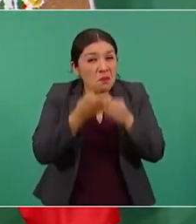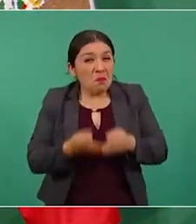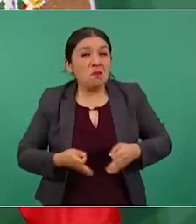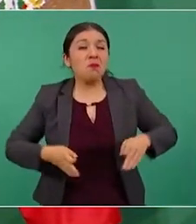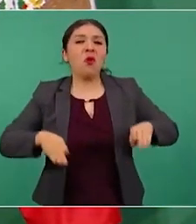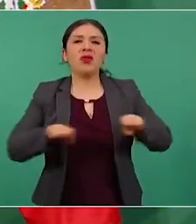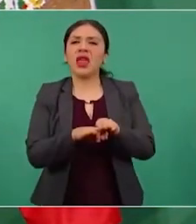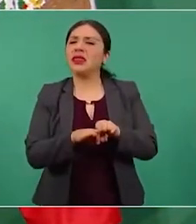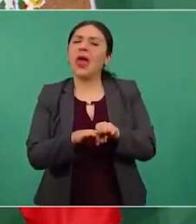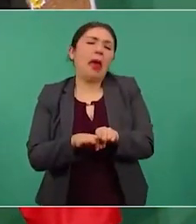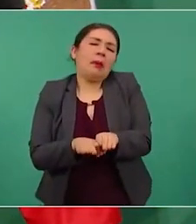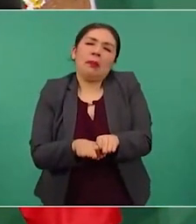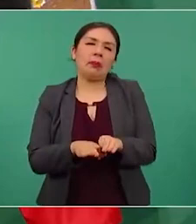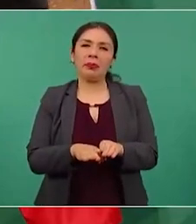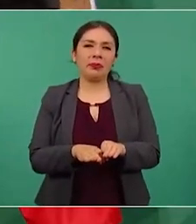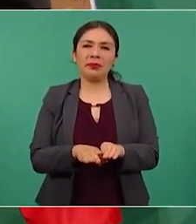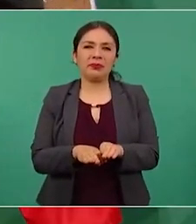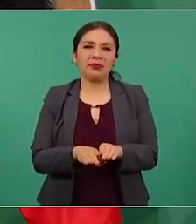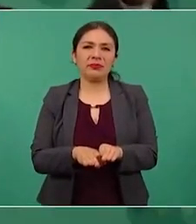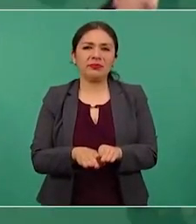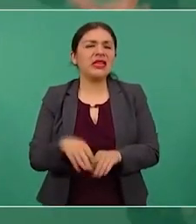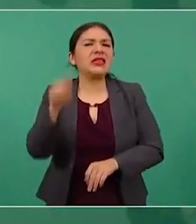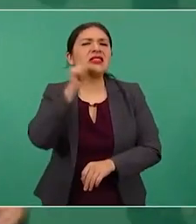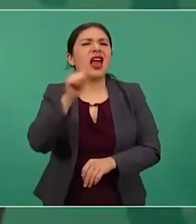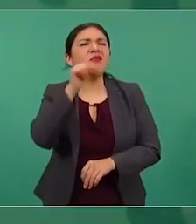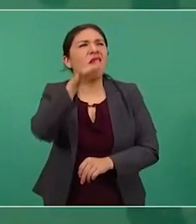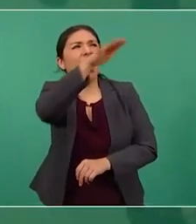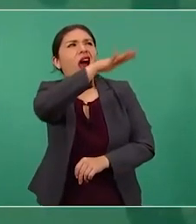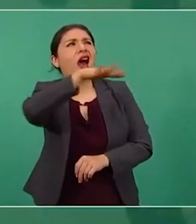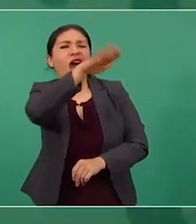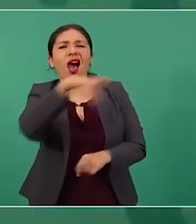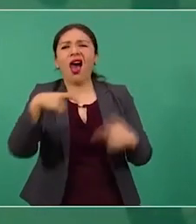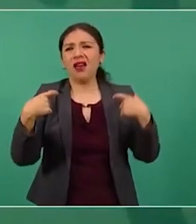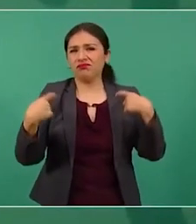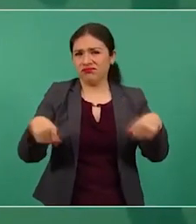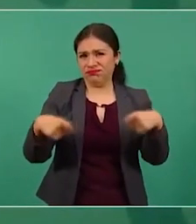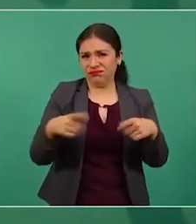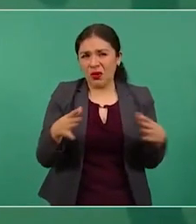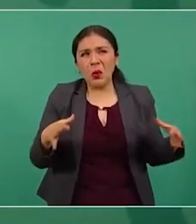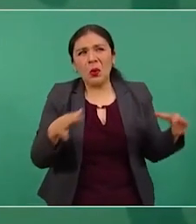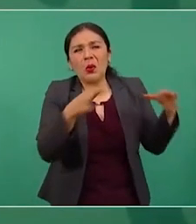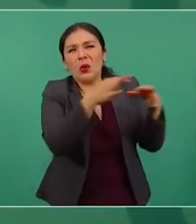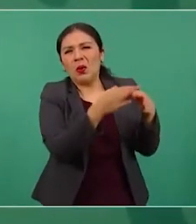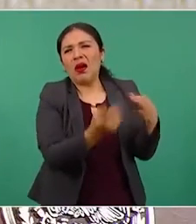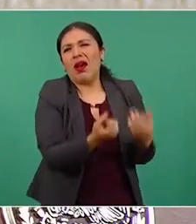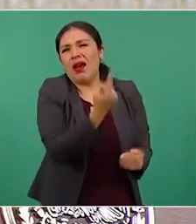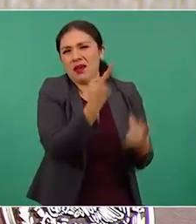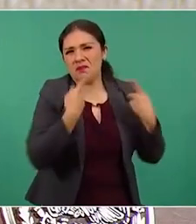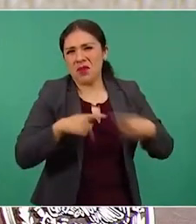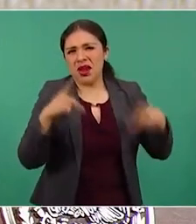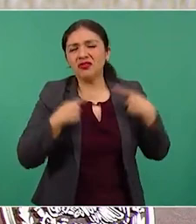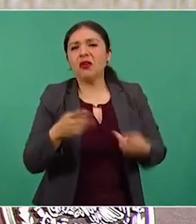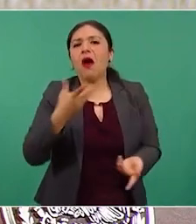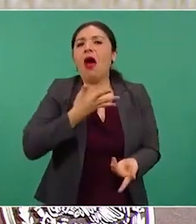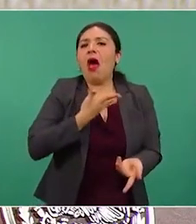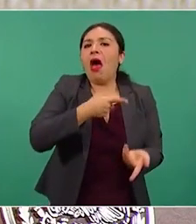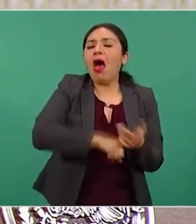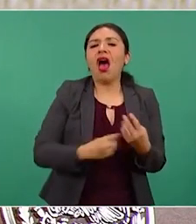Siempre la oligarquía, los que viven